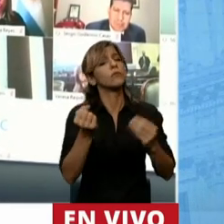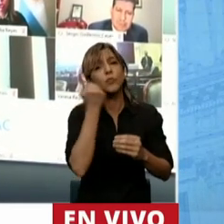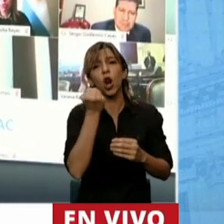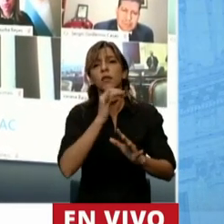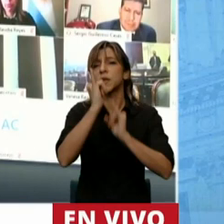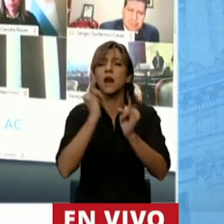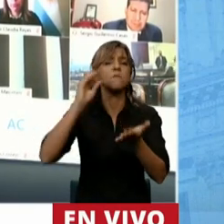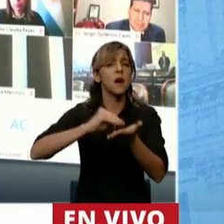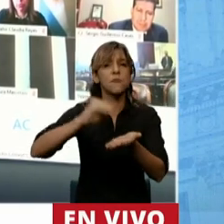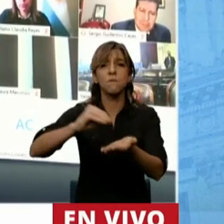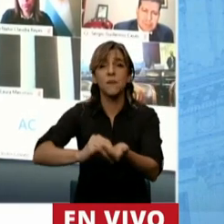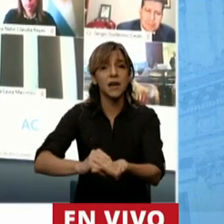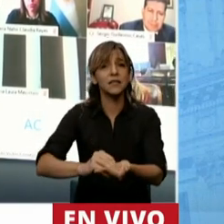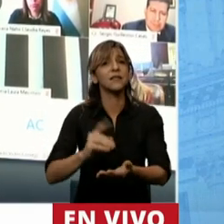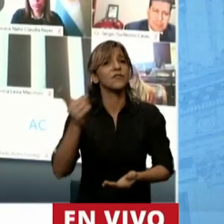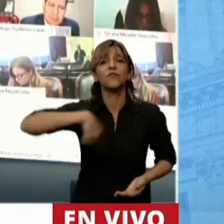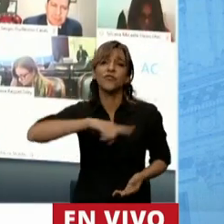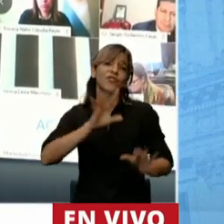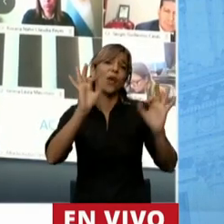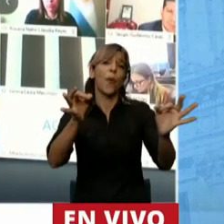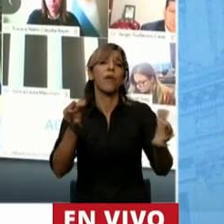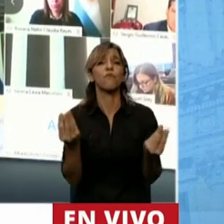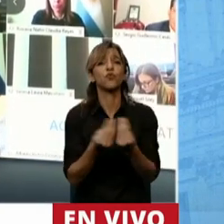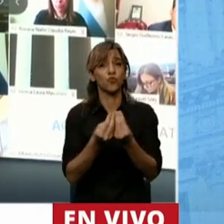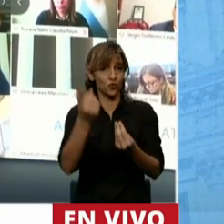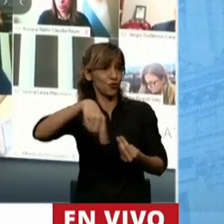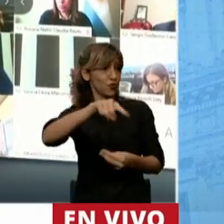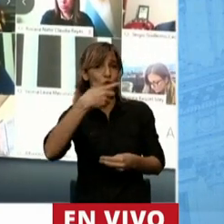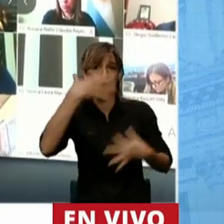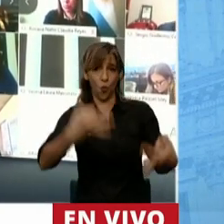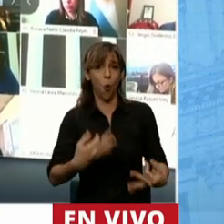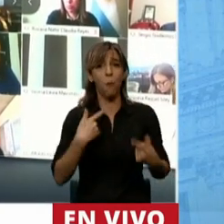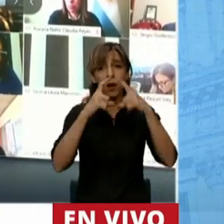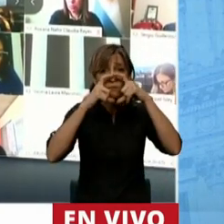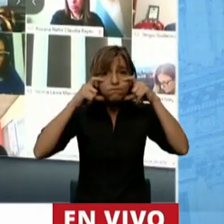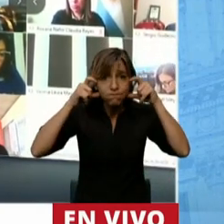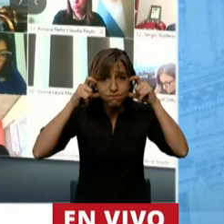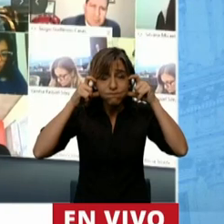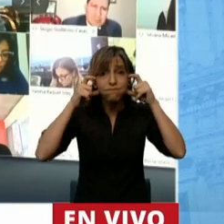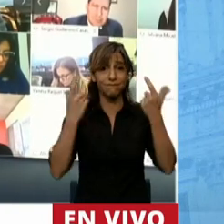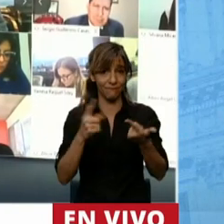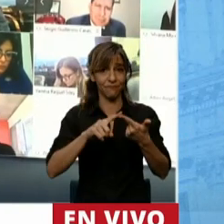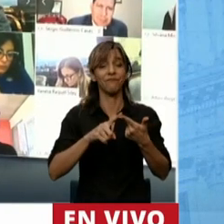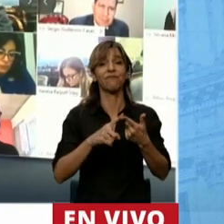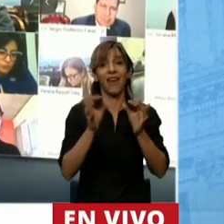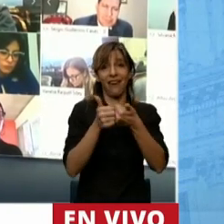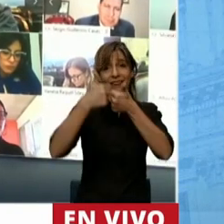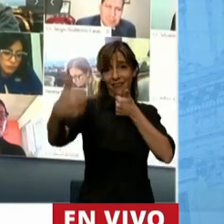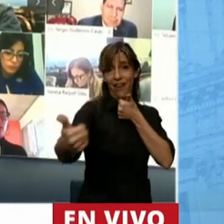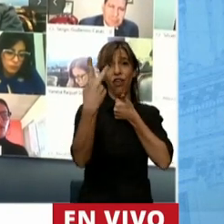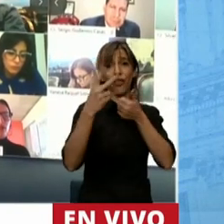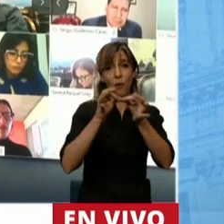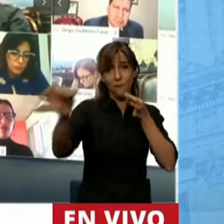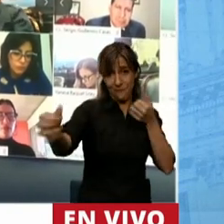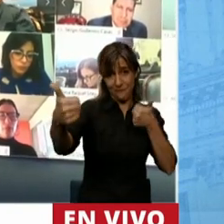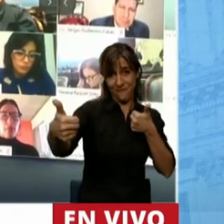las repaso son las que todos sabemos muchos las están cumpliendo acá usar tapabocas dos metros de distancia lavado de